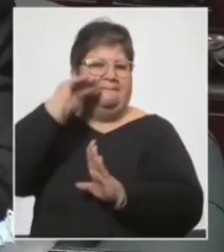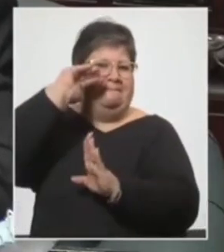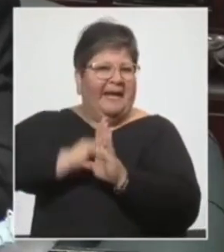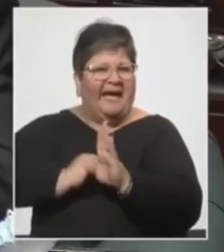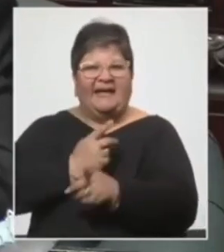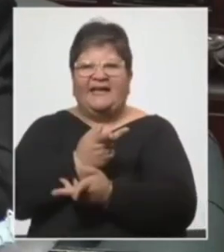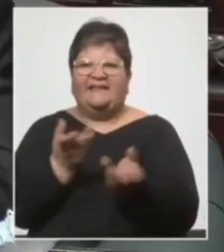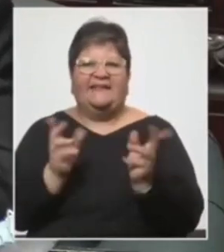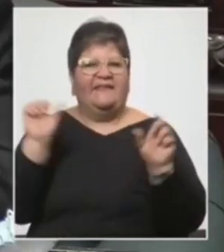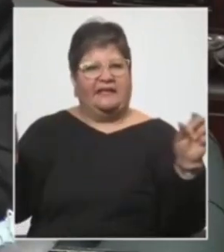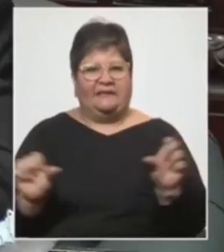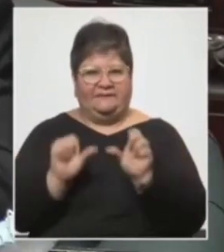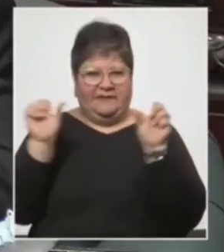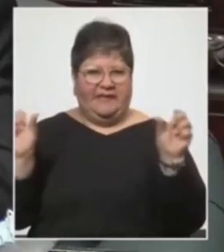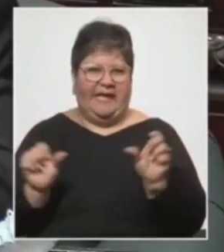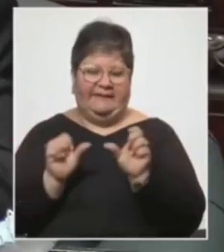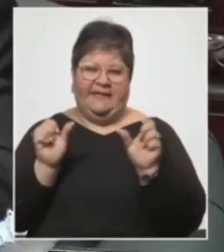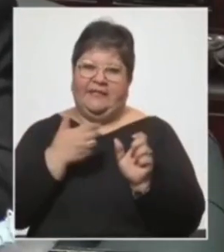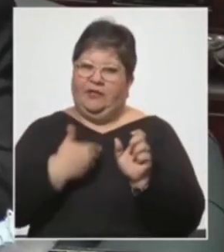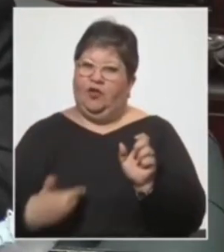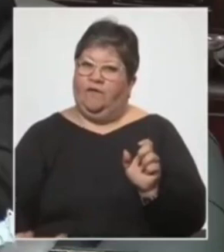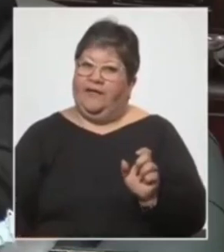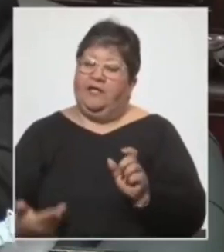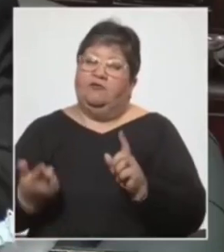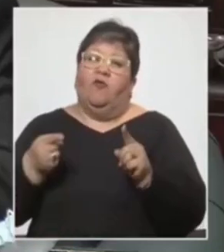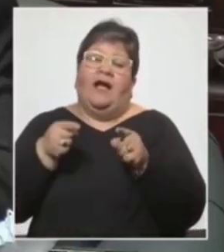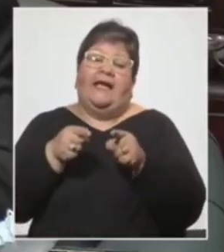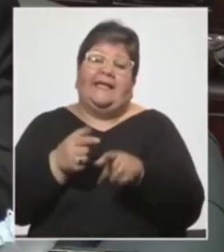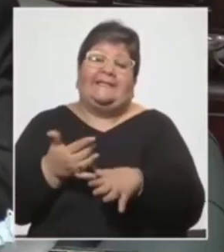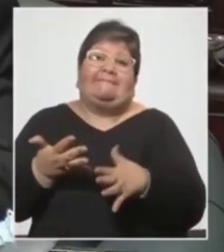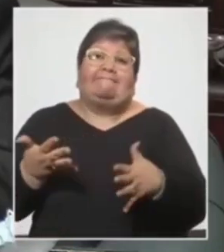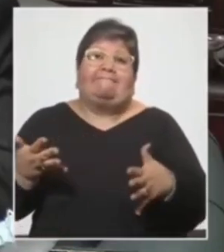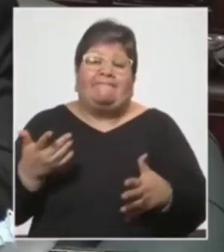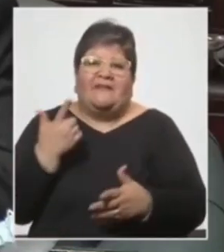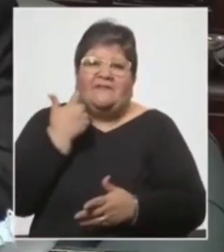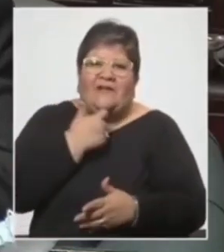quedado corto en materia sanitaria en esta oportunidad